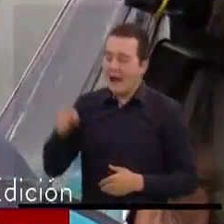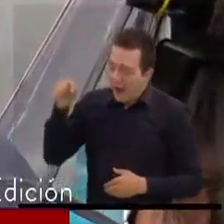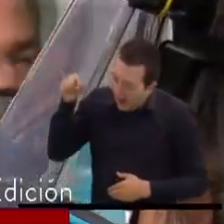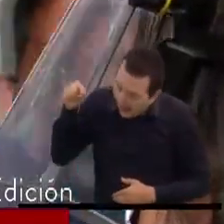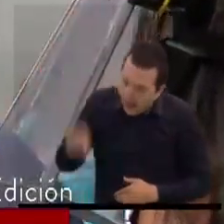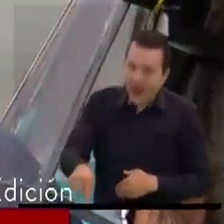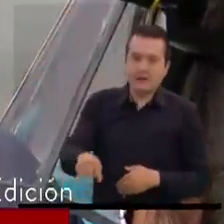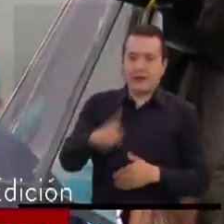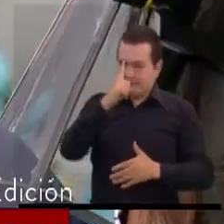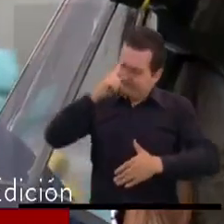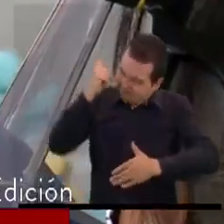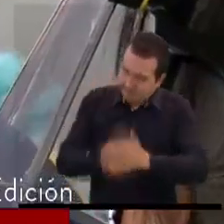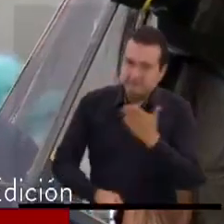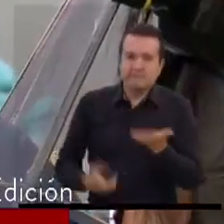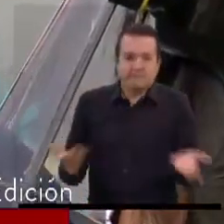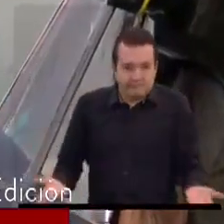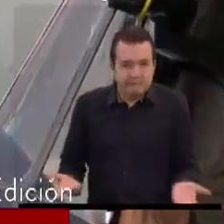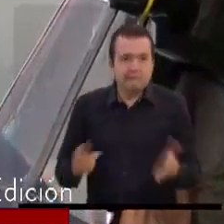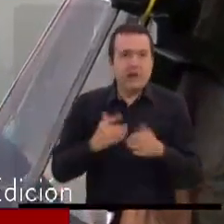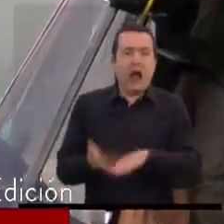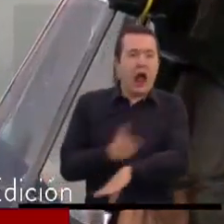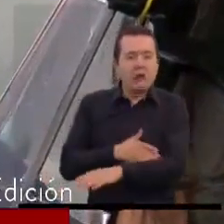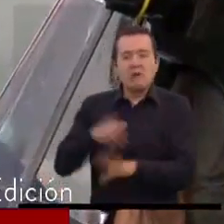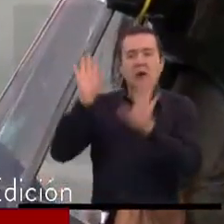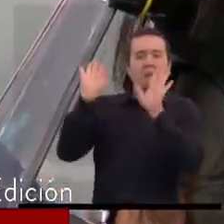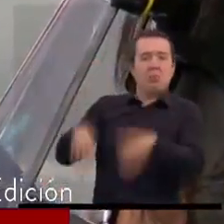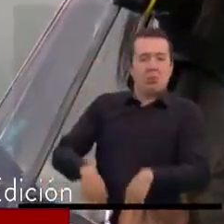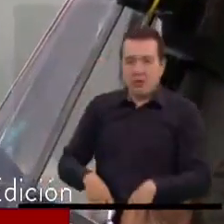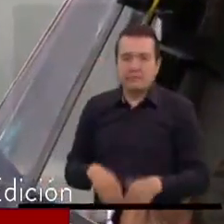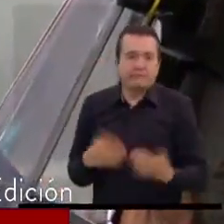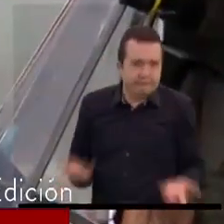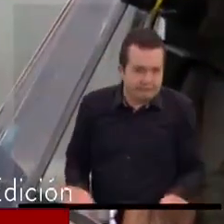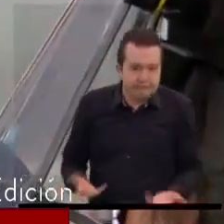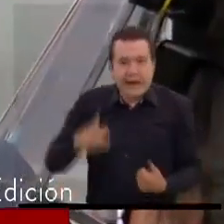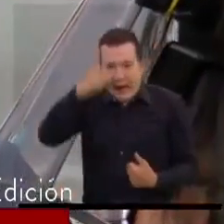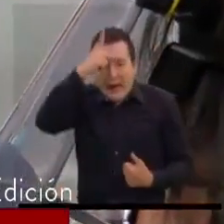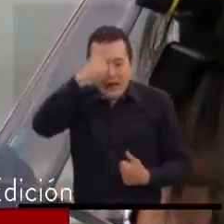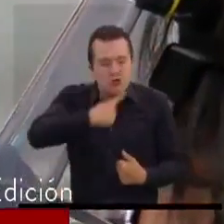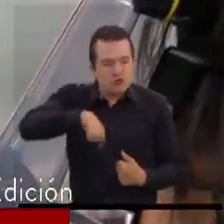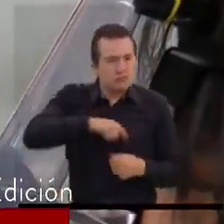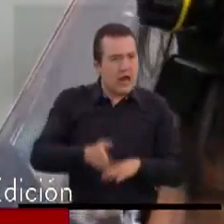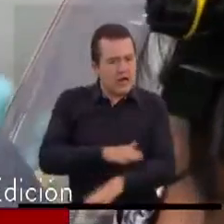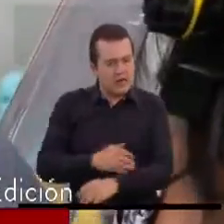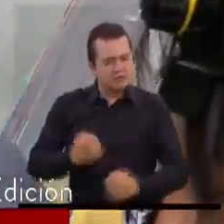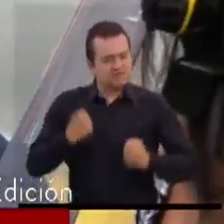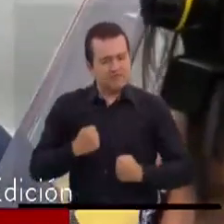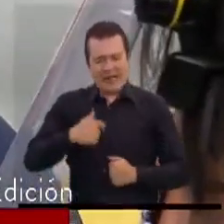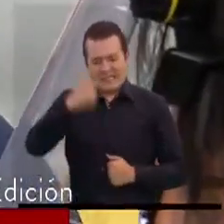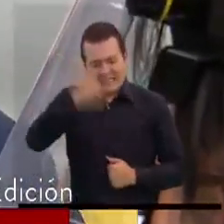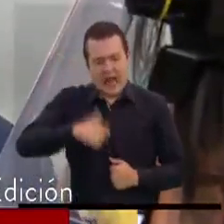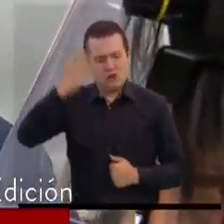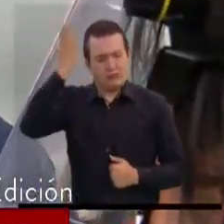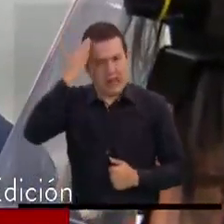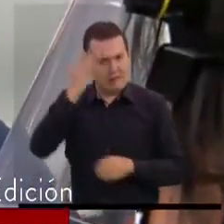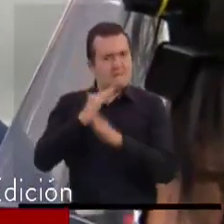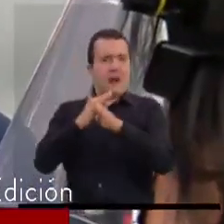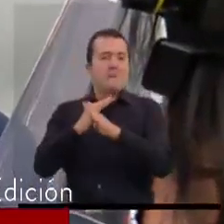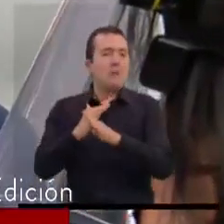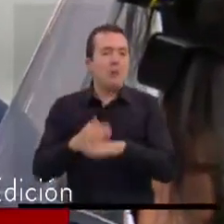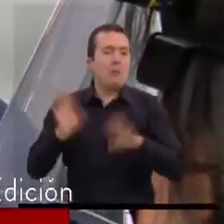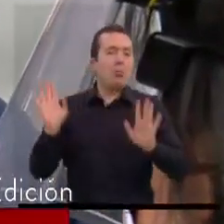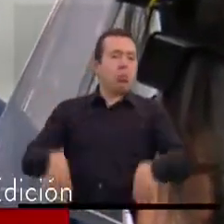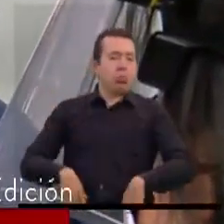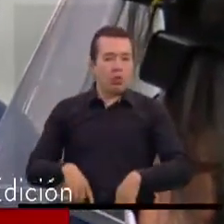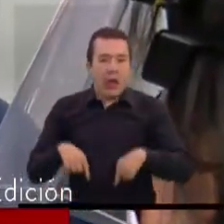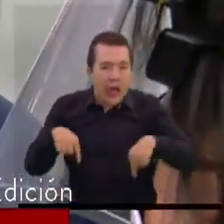respetaron las medidas de cuarentena. Kennedy está como está porque no nos tomamos en serio los riesgos de contagio. Y por eso hoy